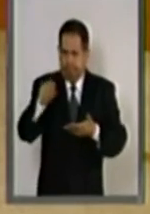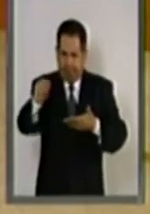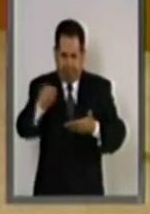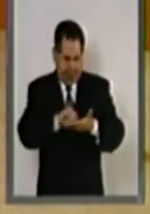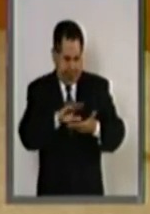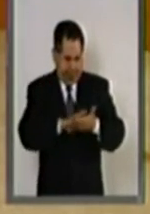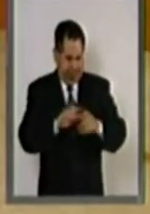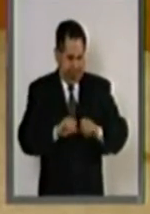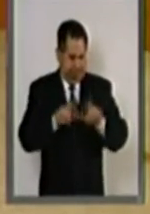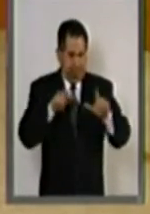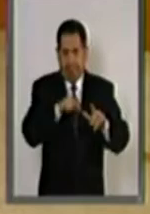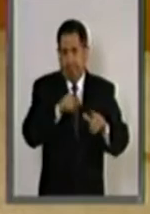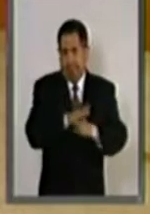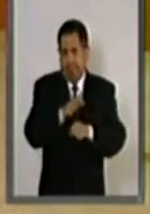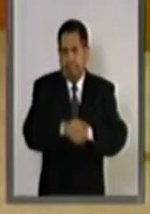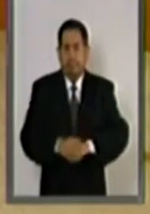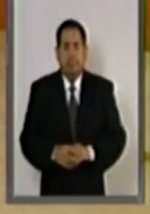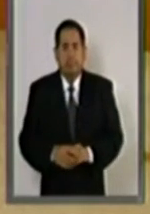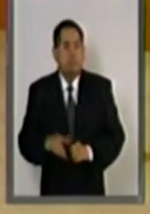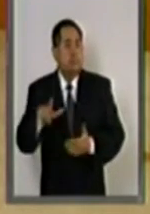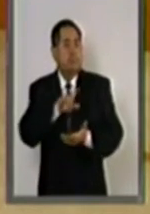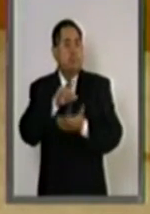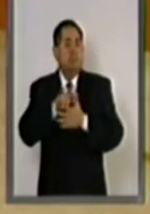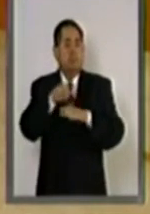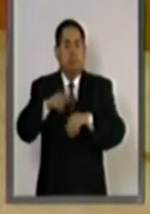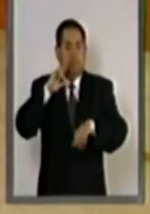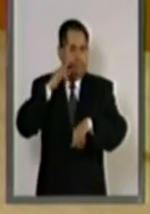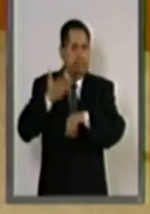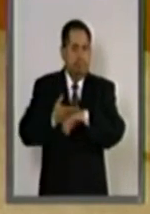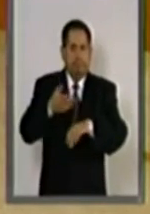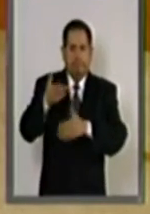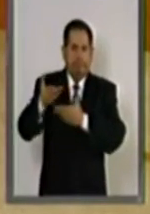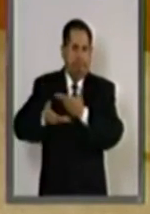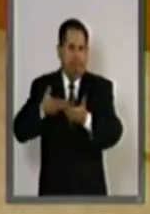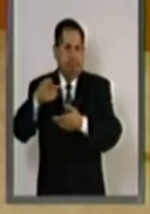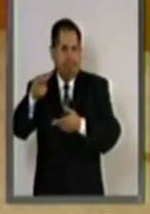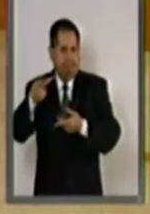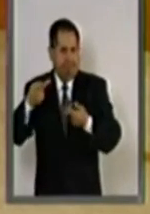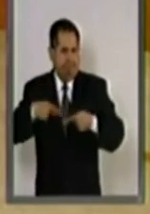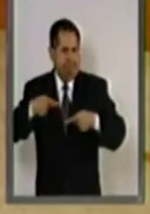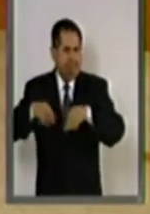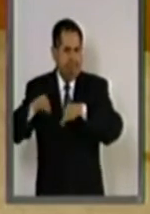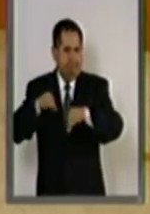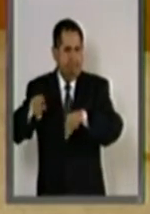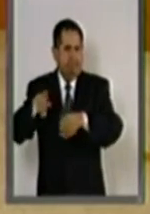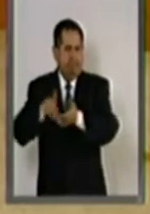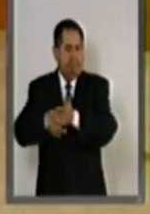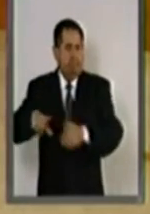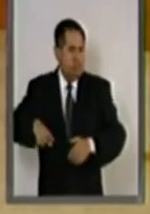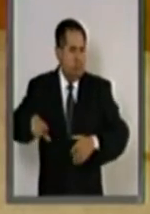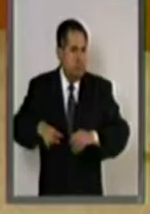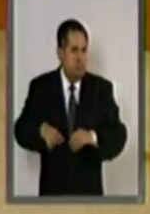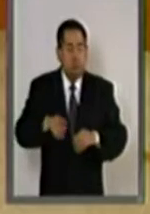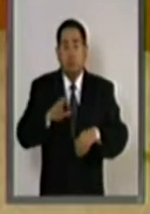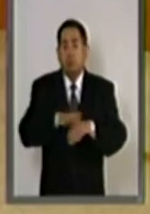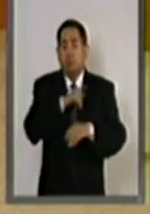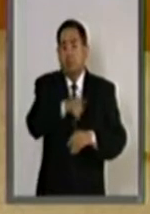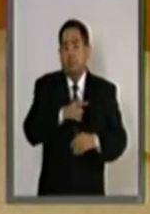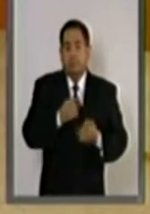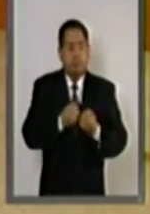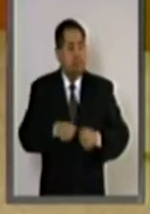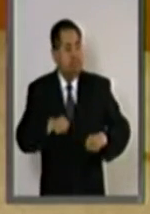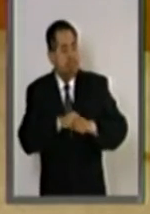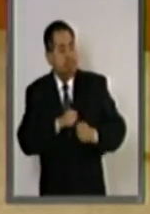General de Responsabilidades de los Servidores Públicos emana de un notable esfuerzo de la ciudadanía, cuyos